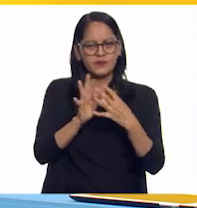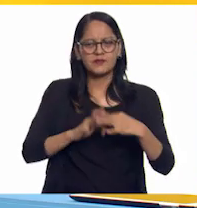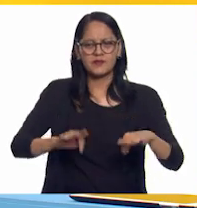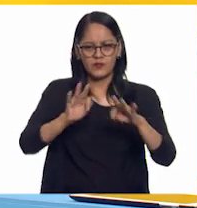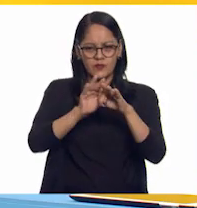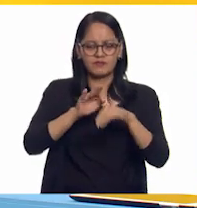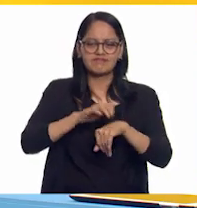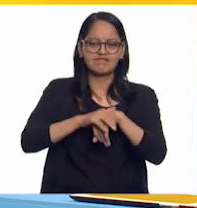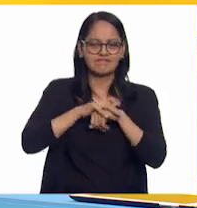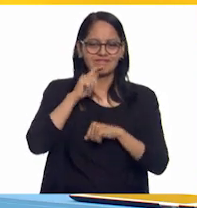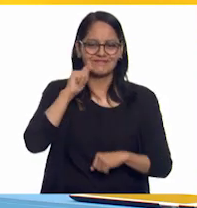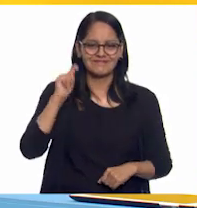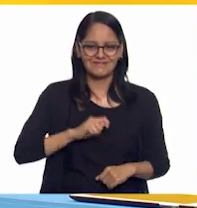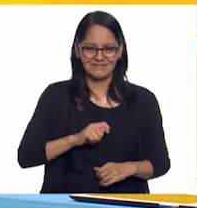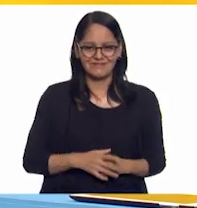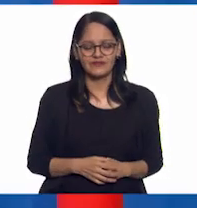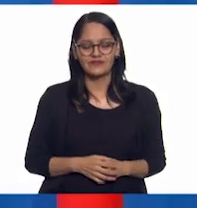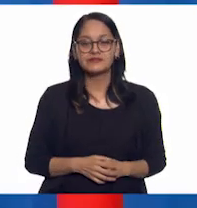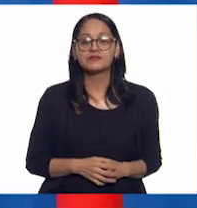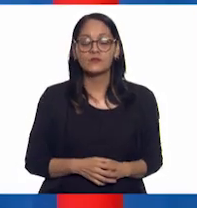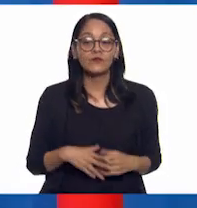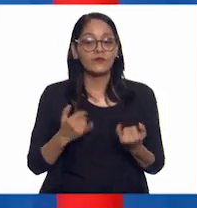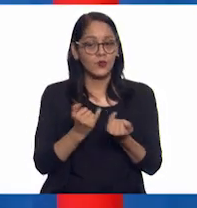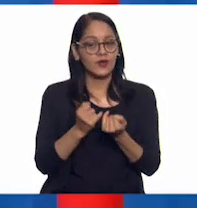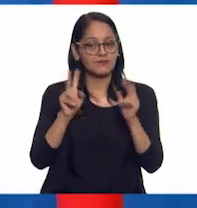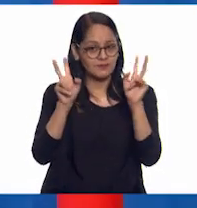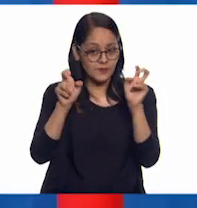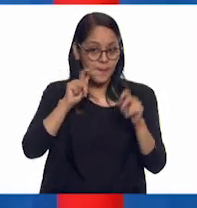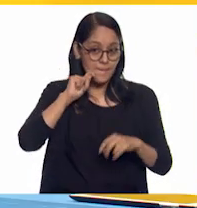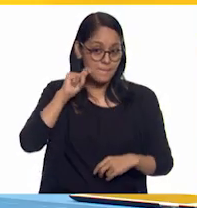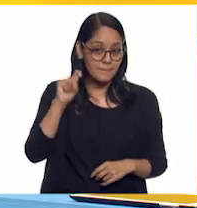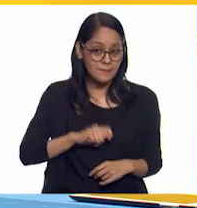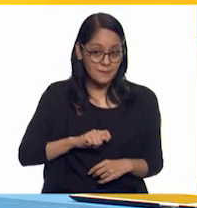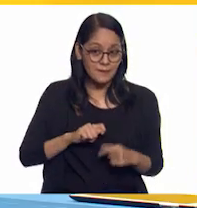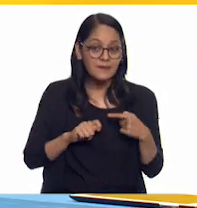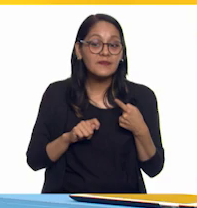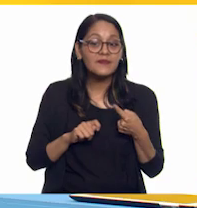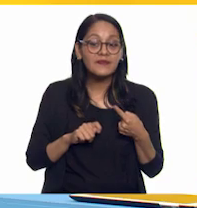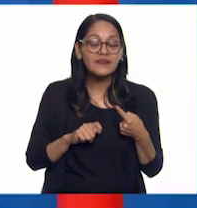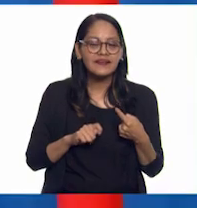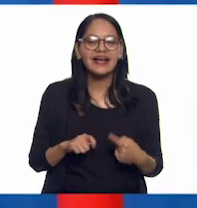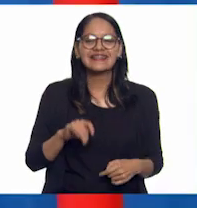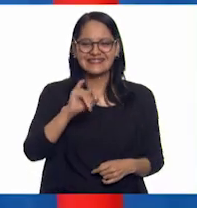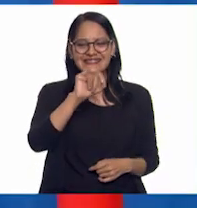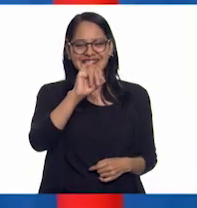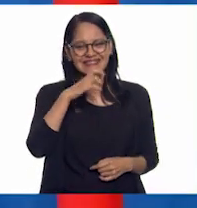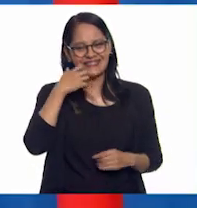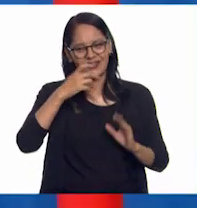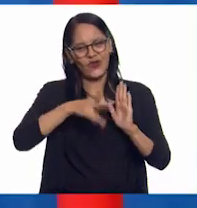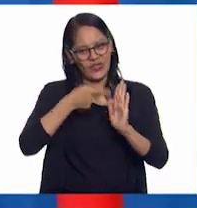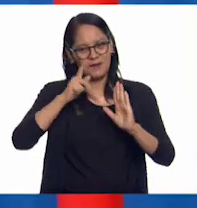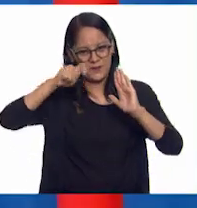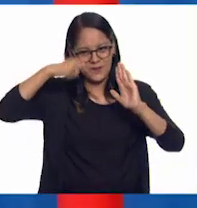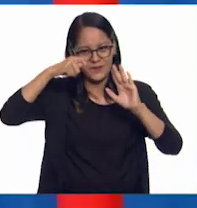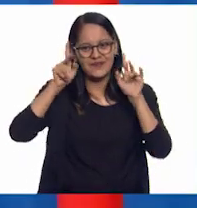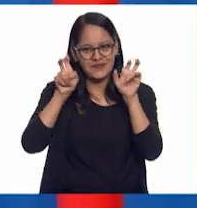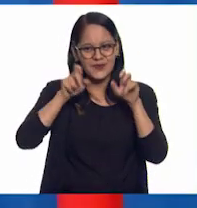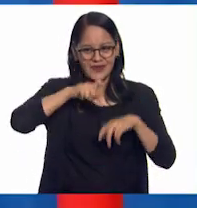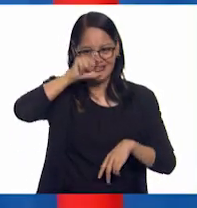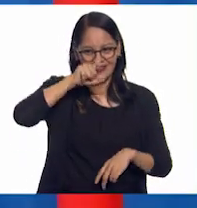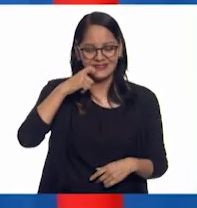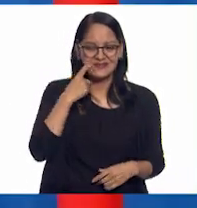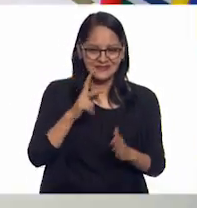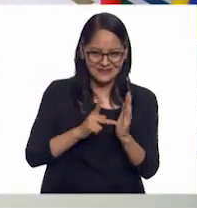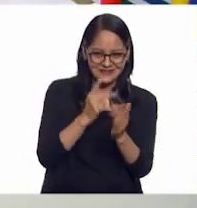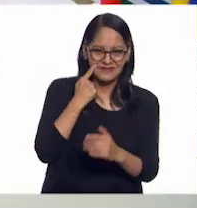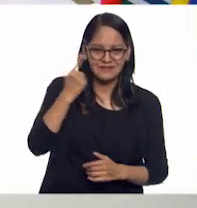como el de la amistad. Y hablando de amistad... Eh... Sí, quiero ver otro poquito más del documental. Pues vamos.